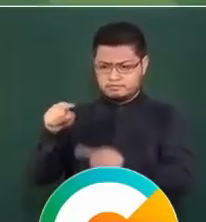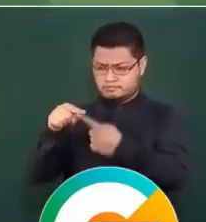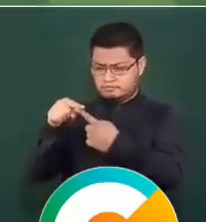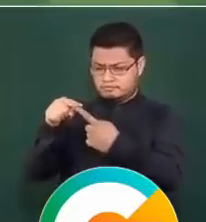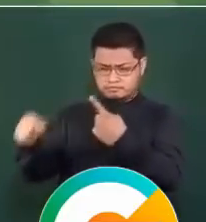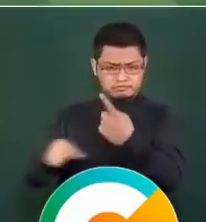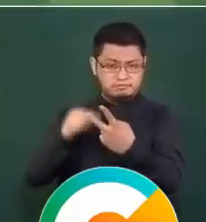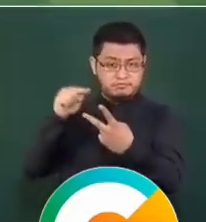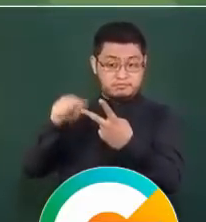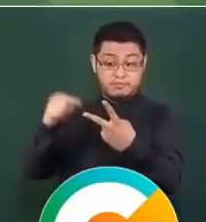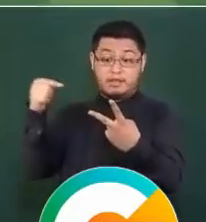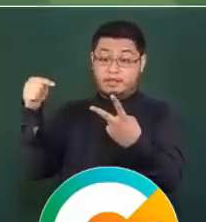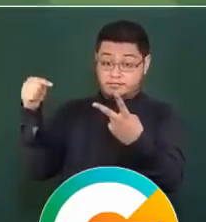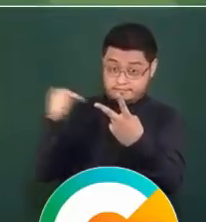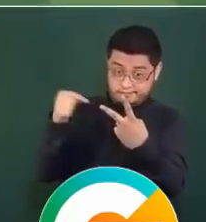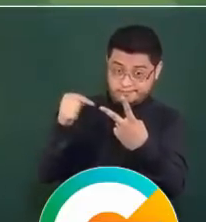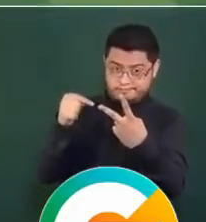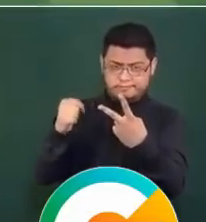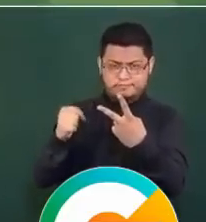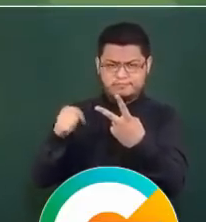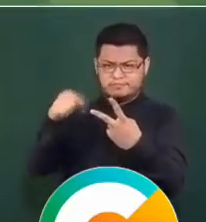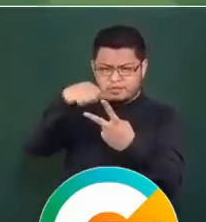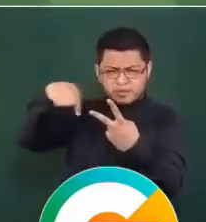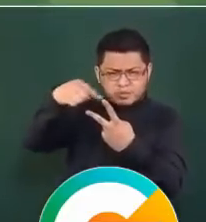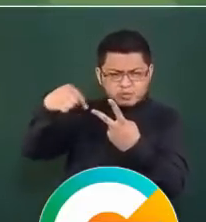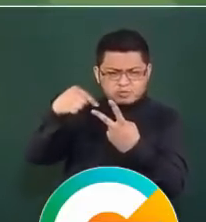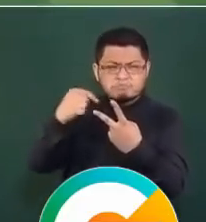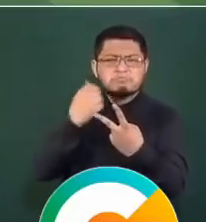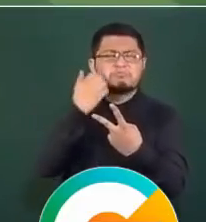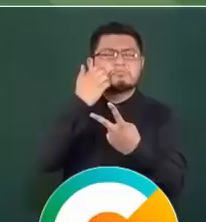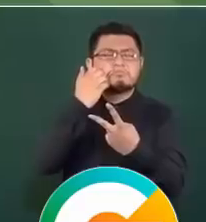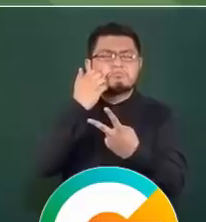tienen algo que decir